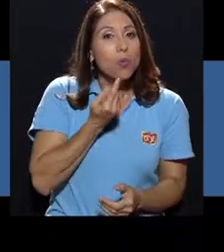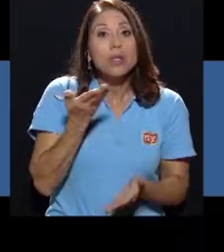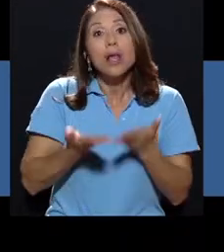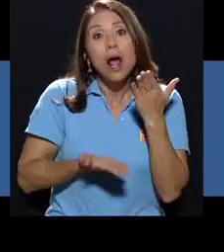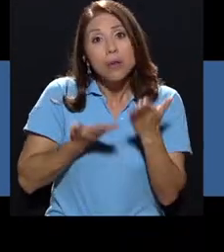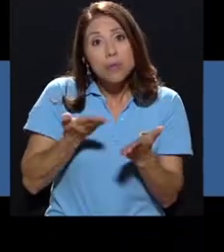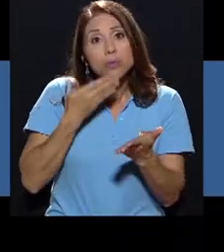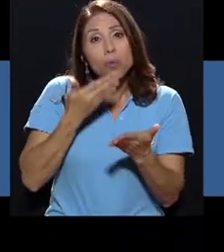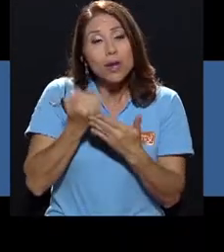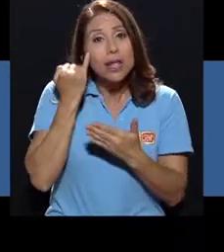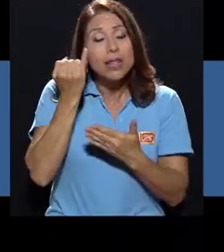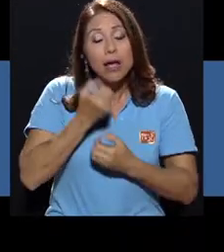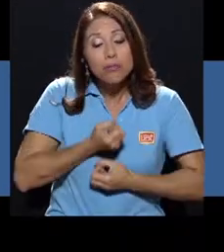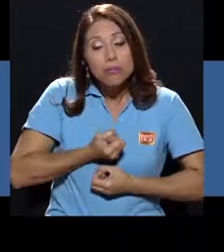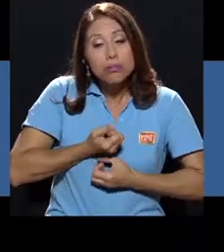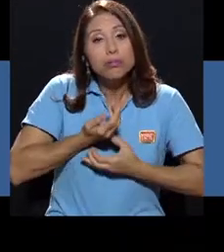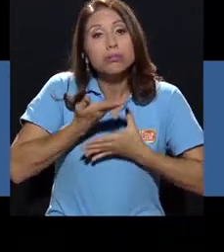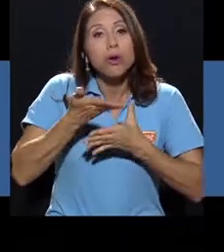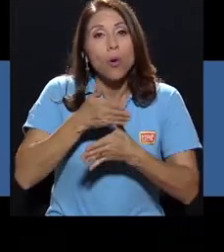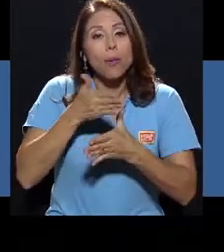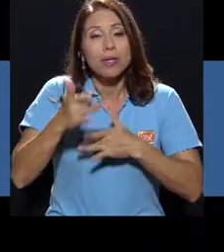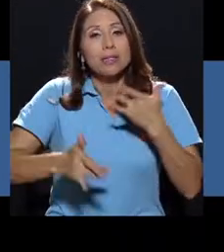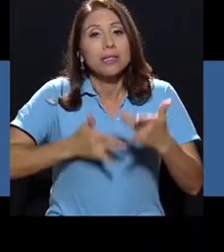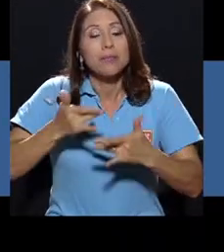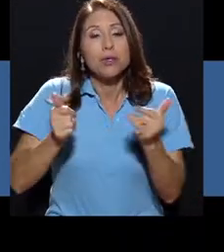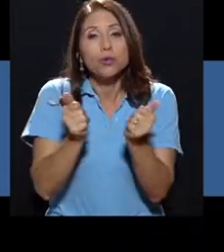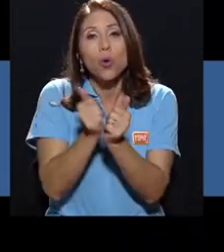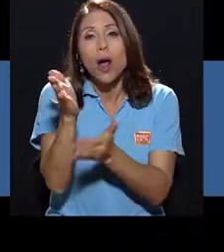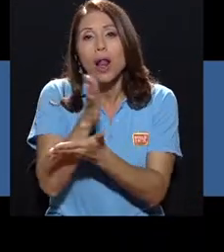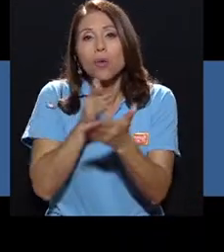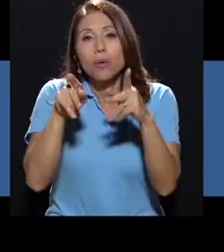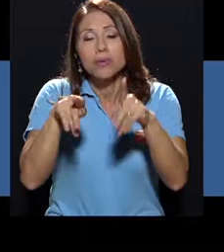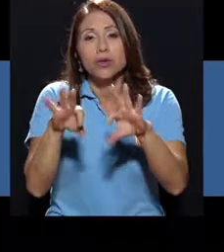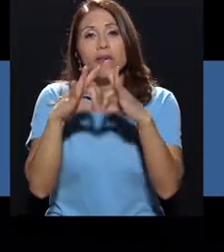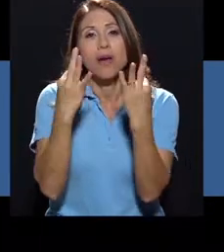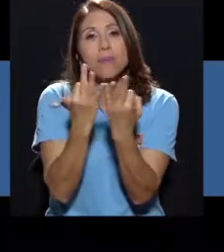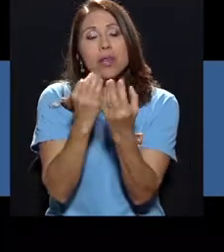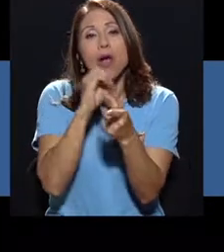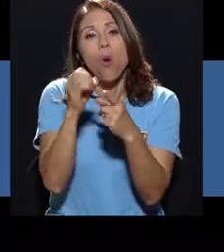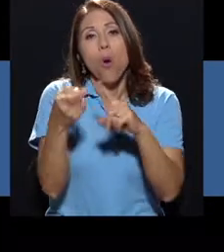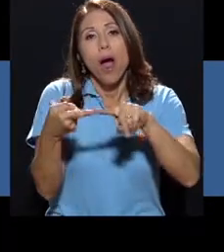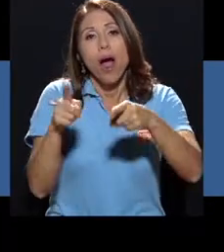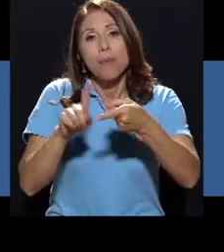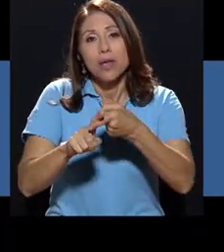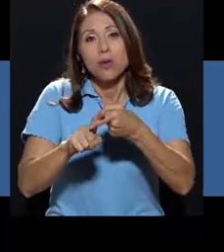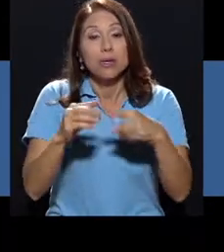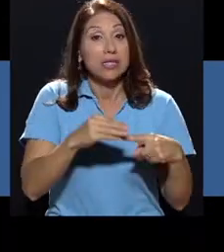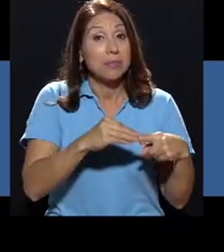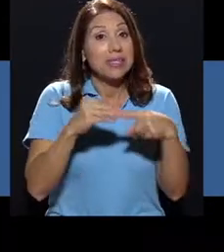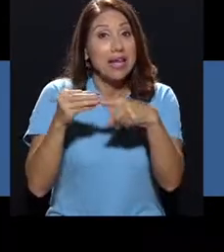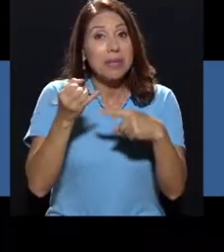o un amigo cercano en especial si te atormentan pensamientos negativos o de culpa.